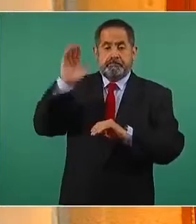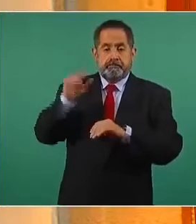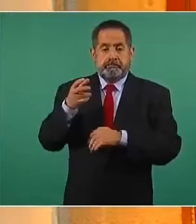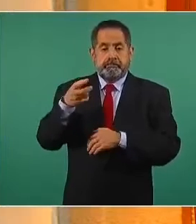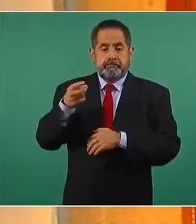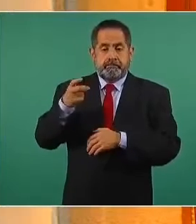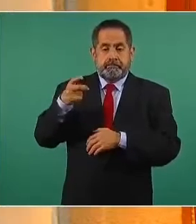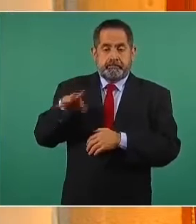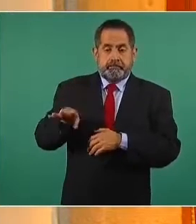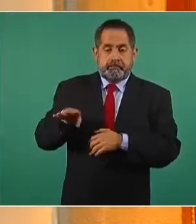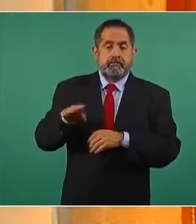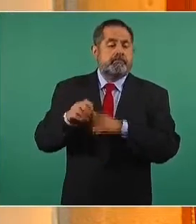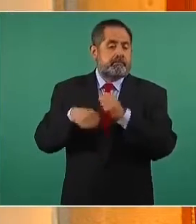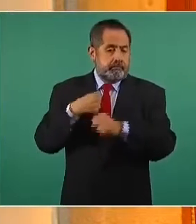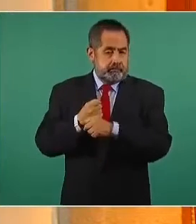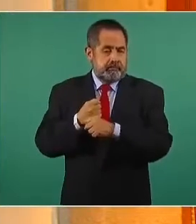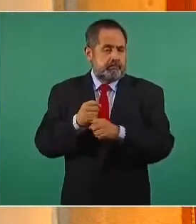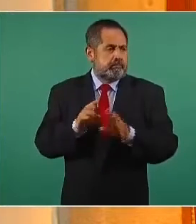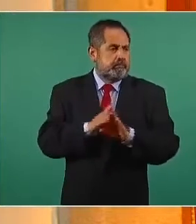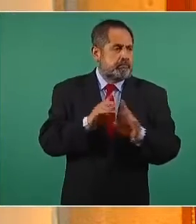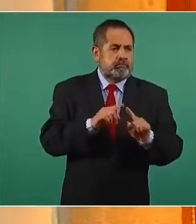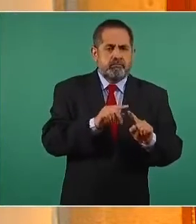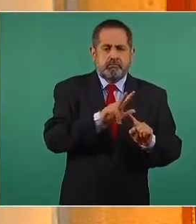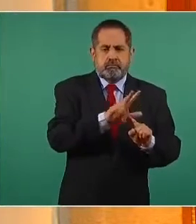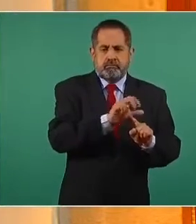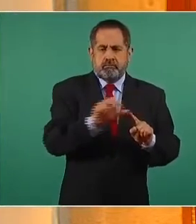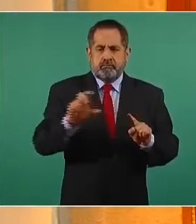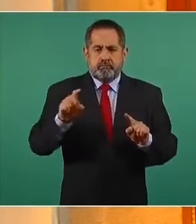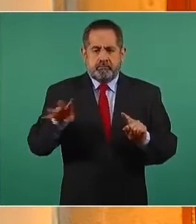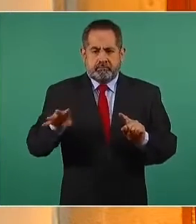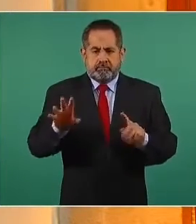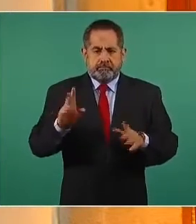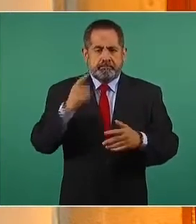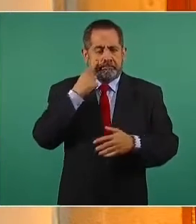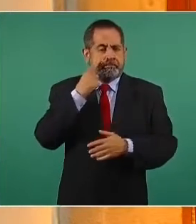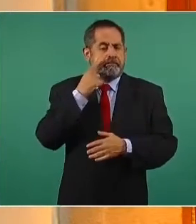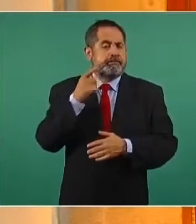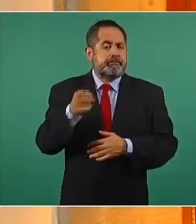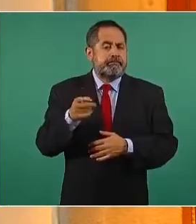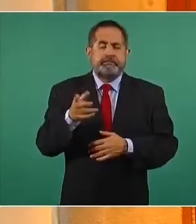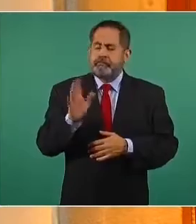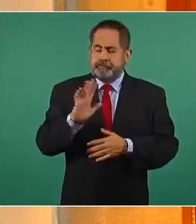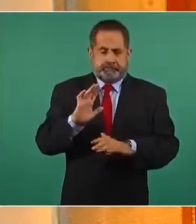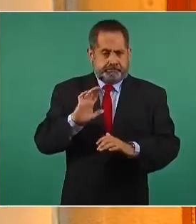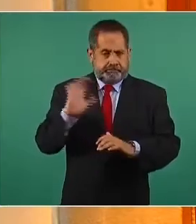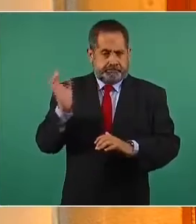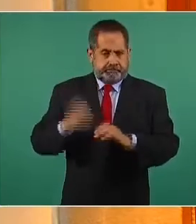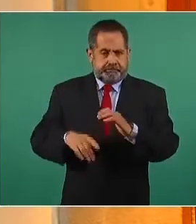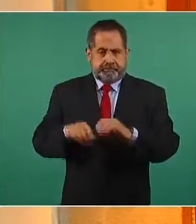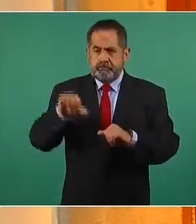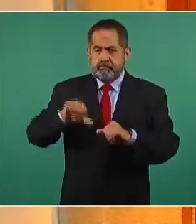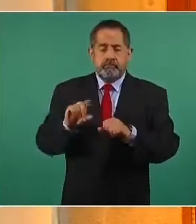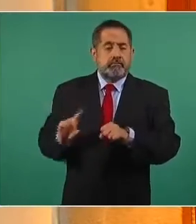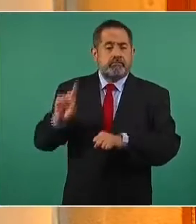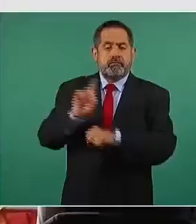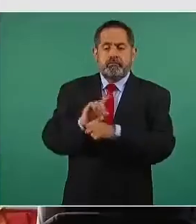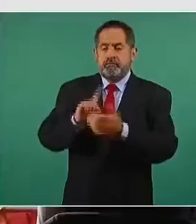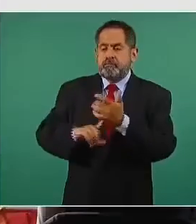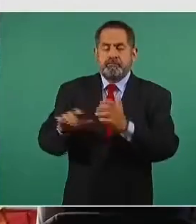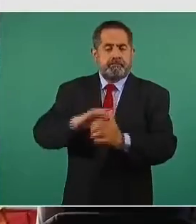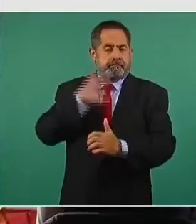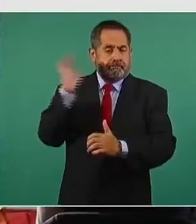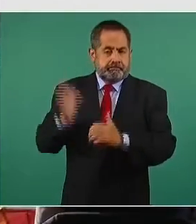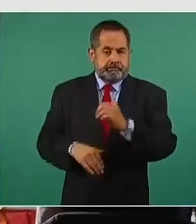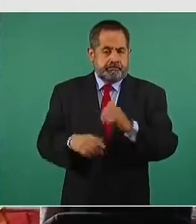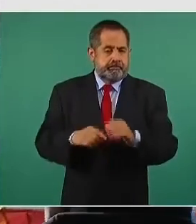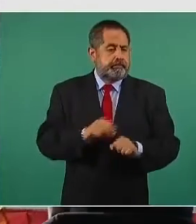años. Informar primero que ya se concluye el día de hoy, por favor